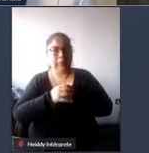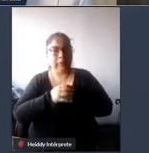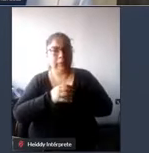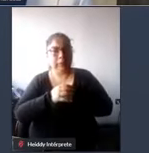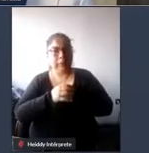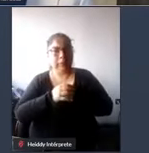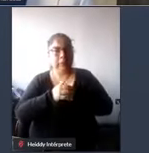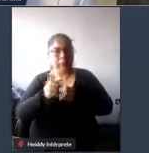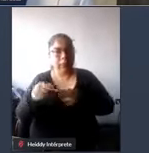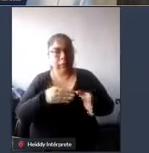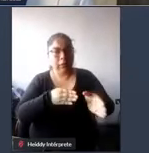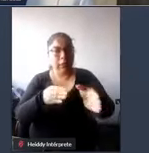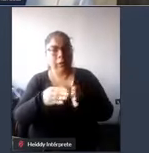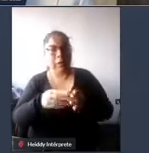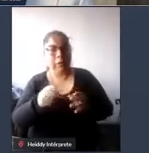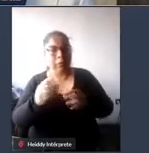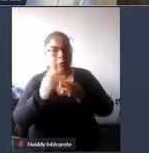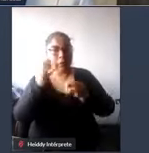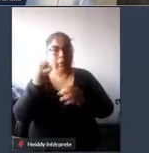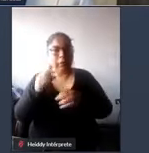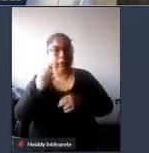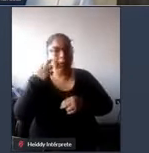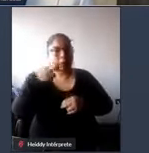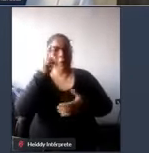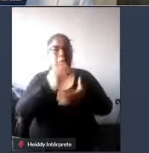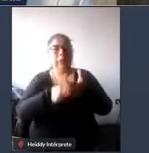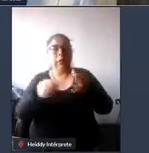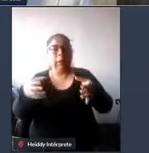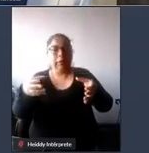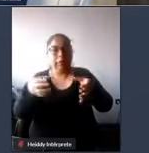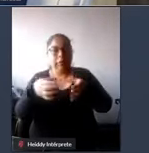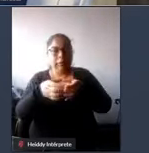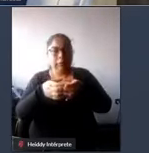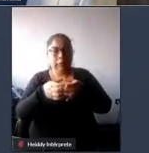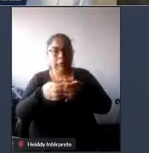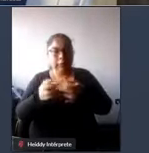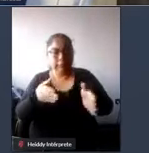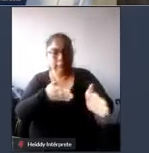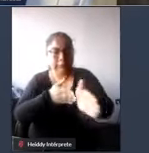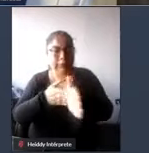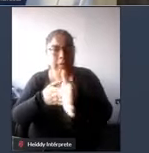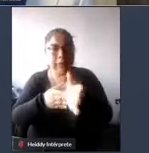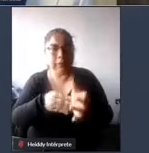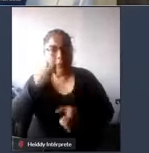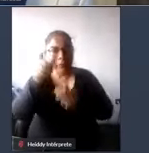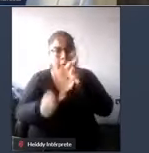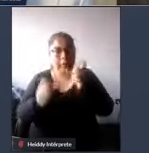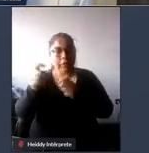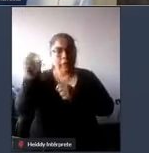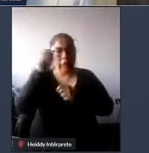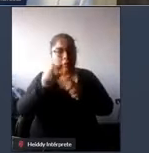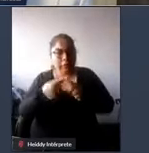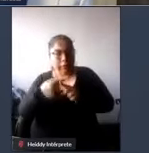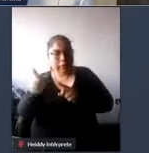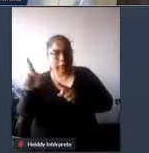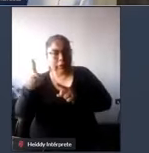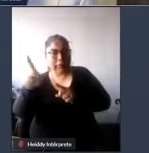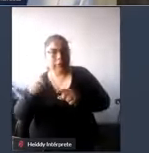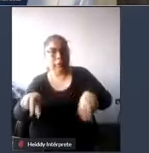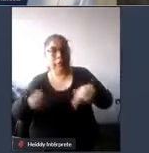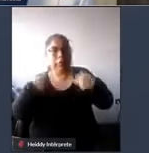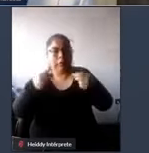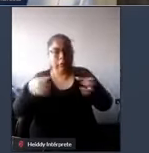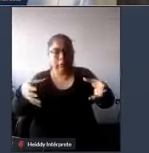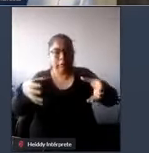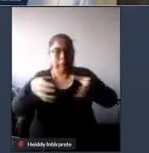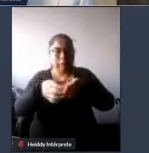movilidad urbana por tanto es el conjunto de desplazamiento de personas y mercancías que se producen en un entorno